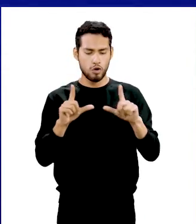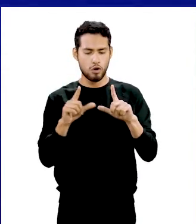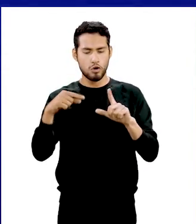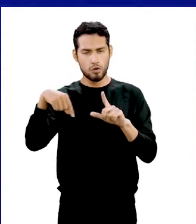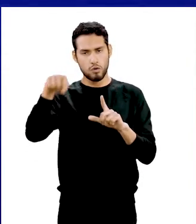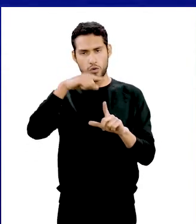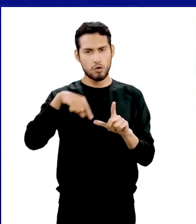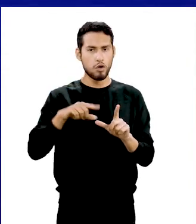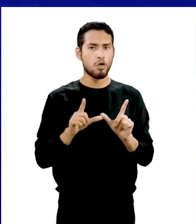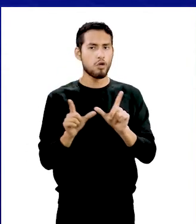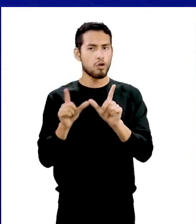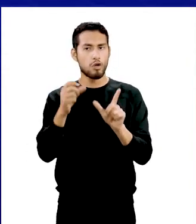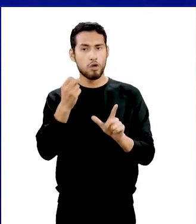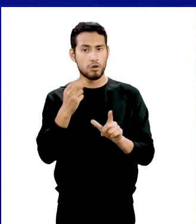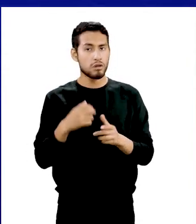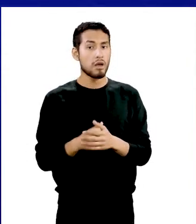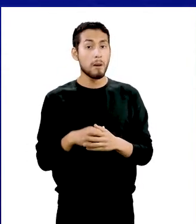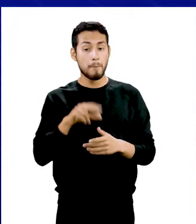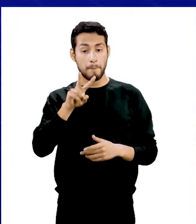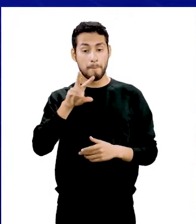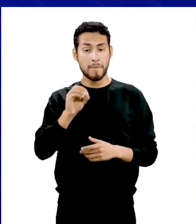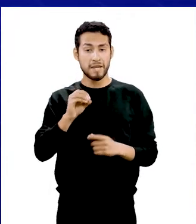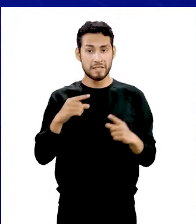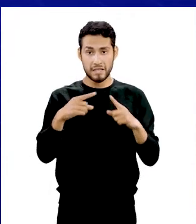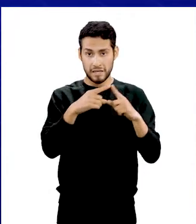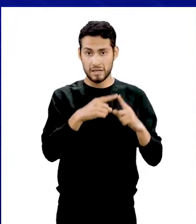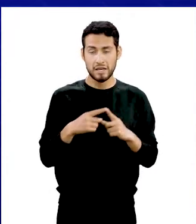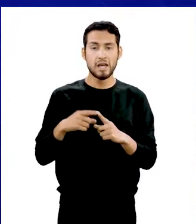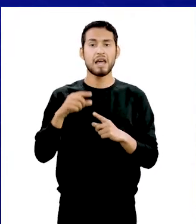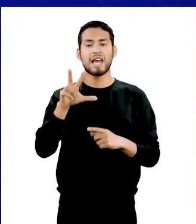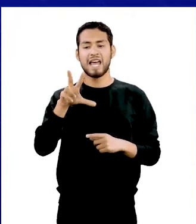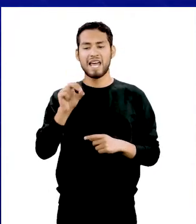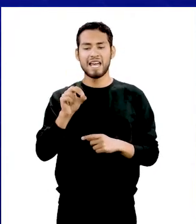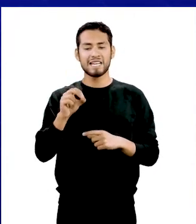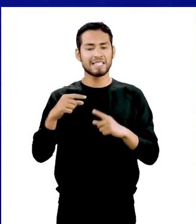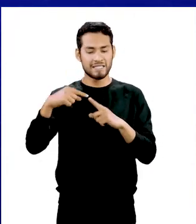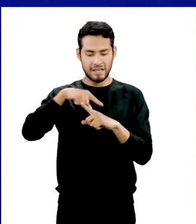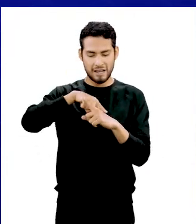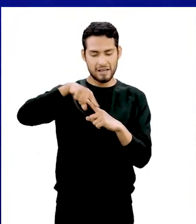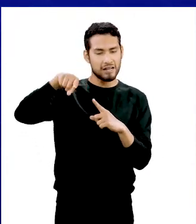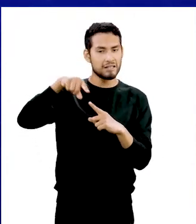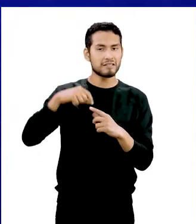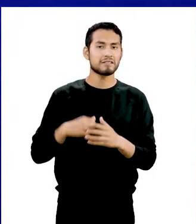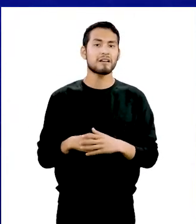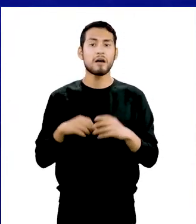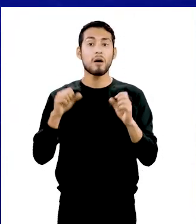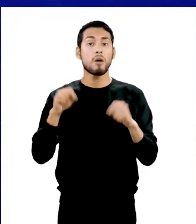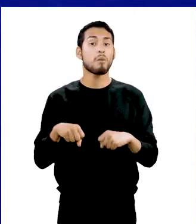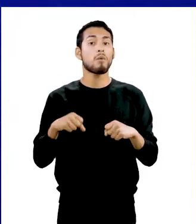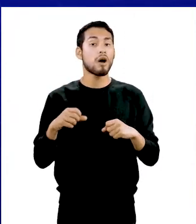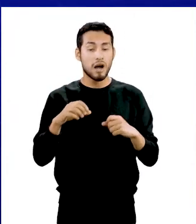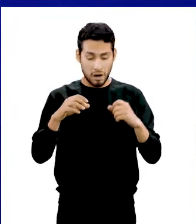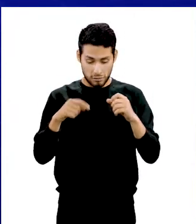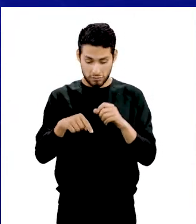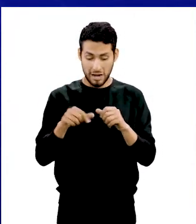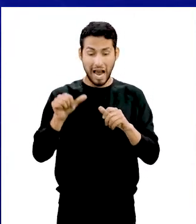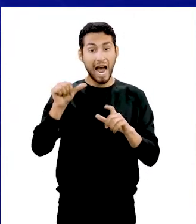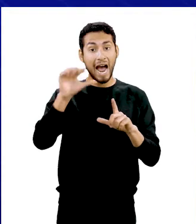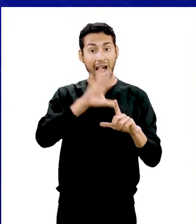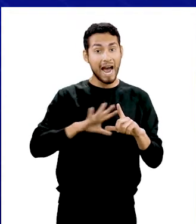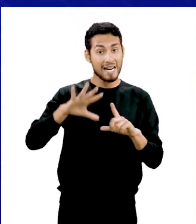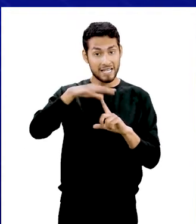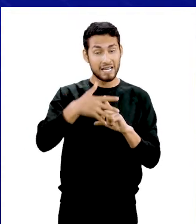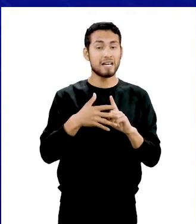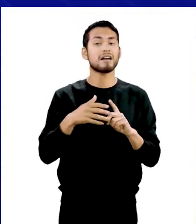doce pentágonos regulares. Tiene 20 vértices y 30 aristas. Para hallar el área y